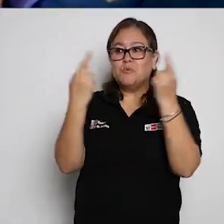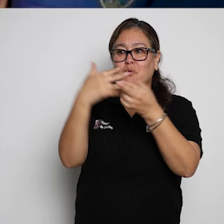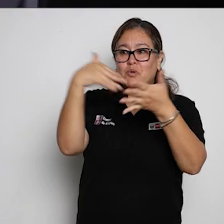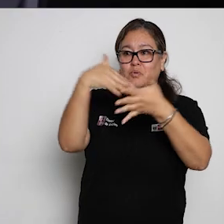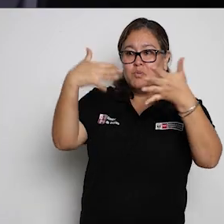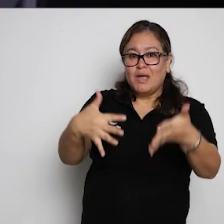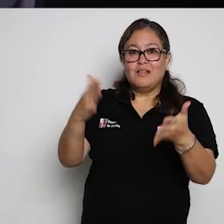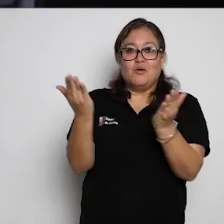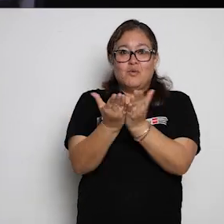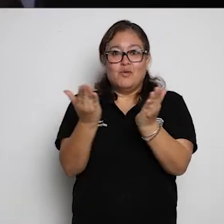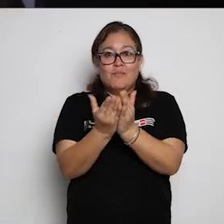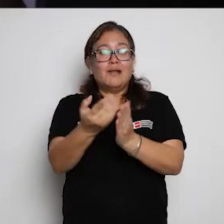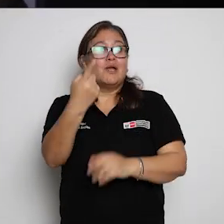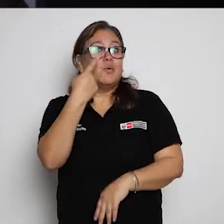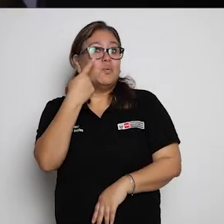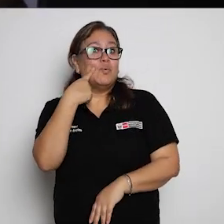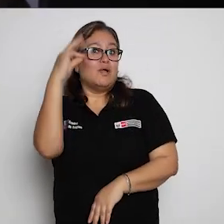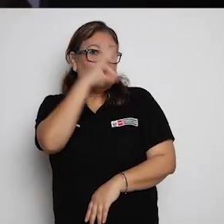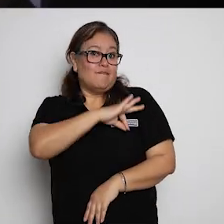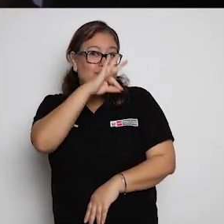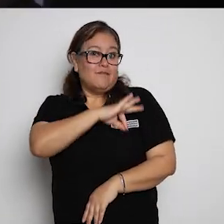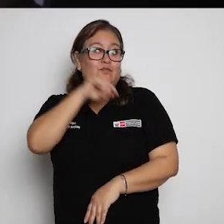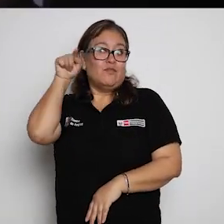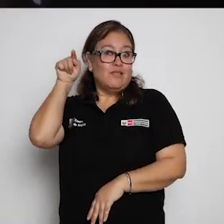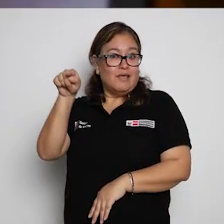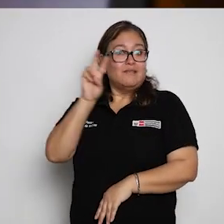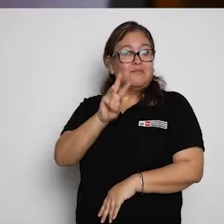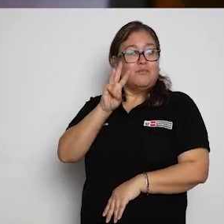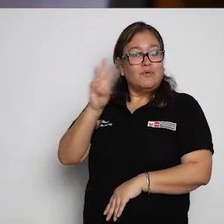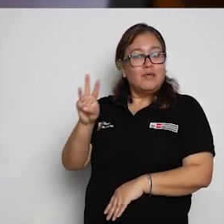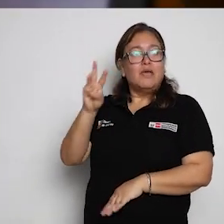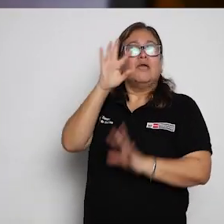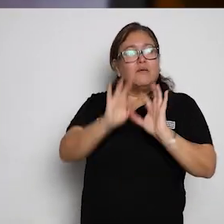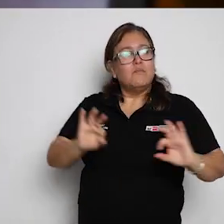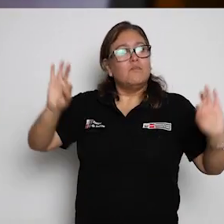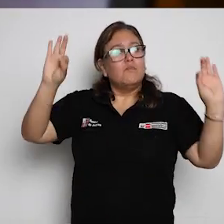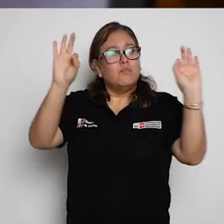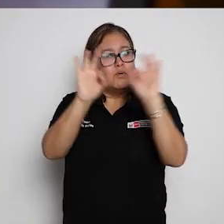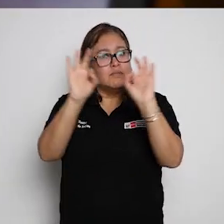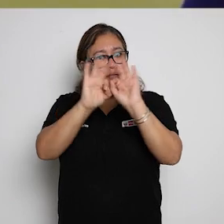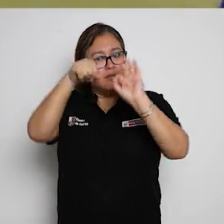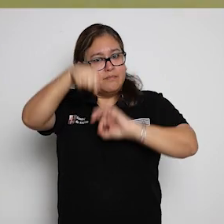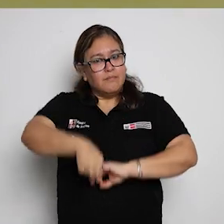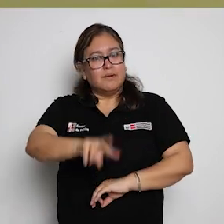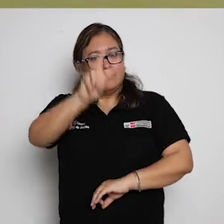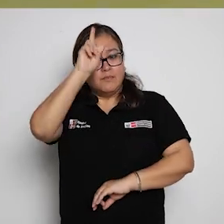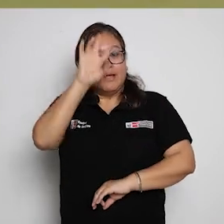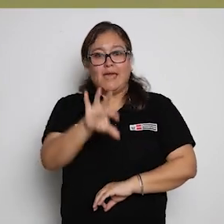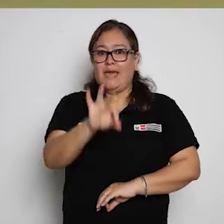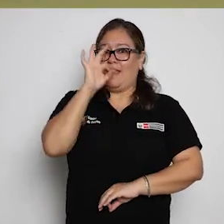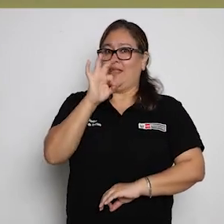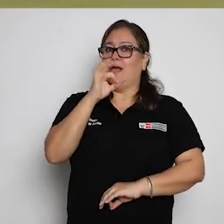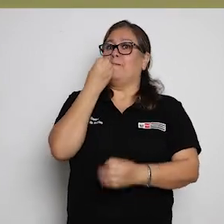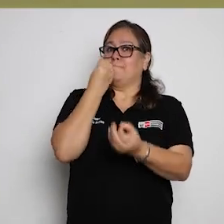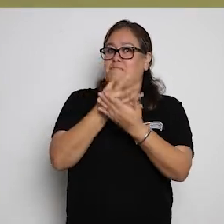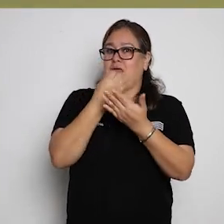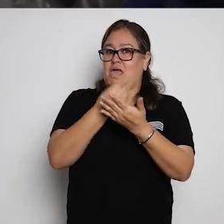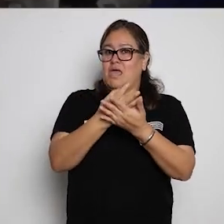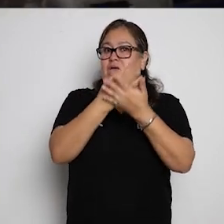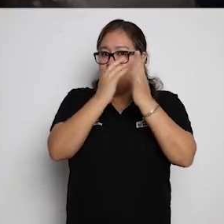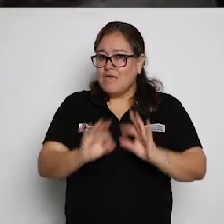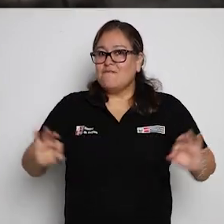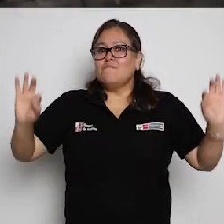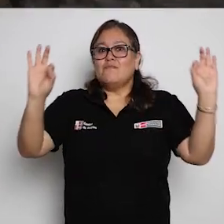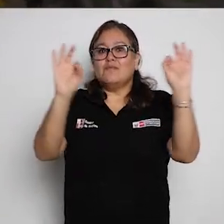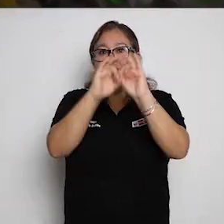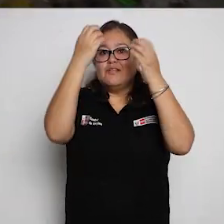educativas, para que conozcan los beneficios de la plataforma y de lo importante que es para nuestro país, elijan de manera informada